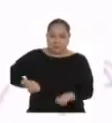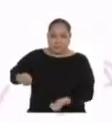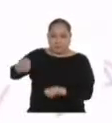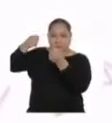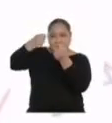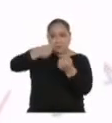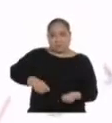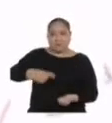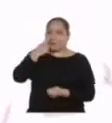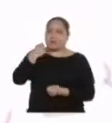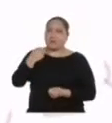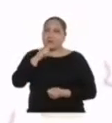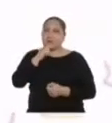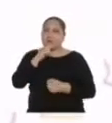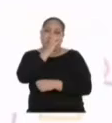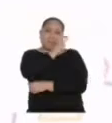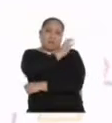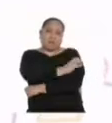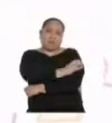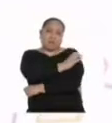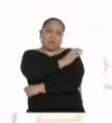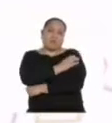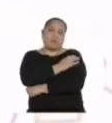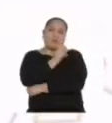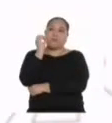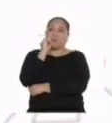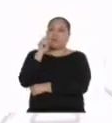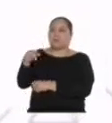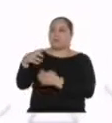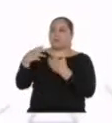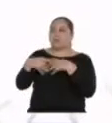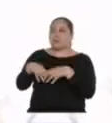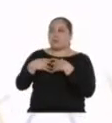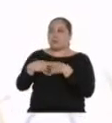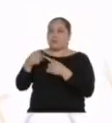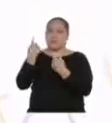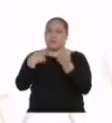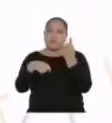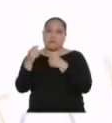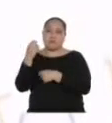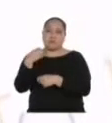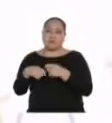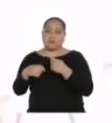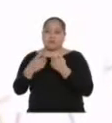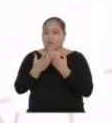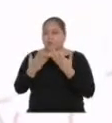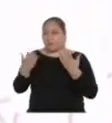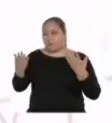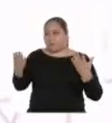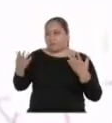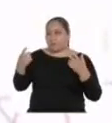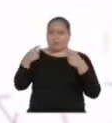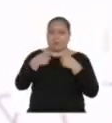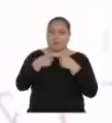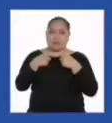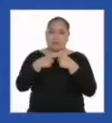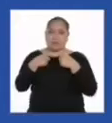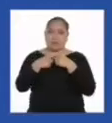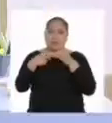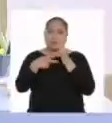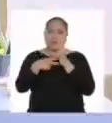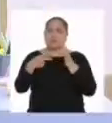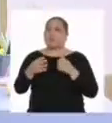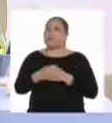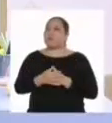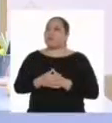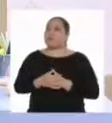y agricultoras, las clínicas o aquellas empresas que venden dispositivos electrónicos.